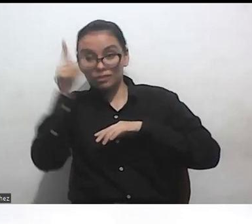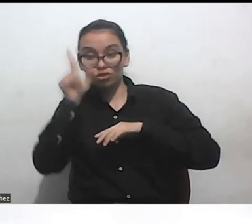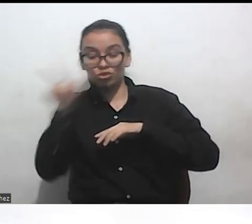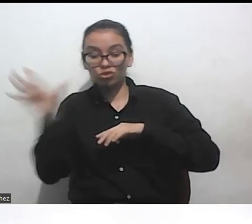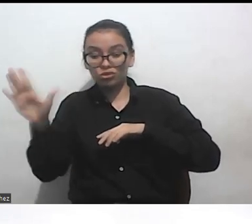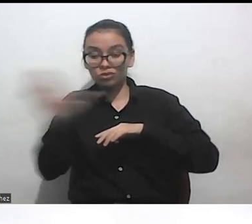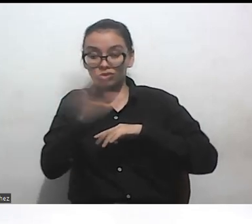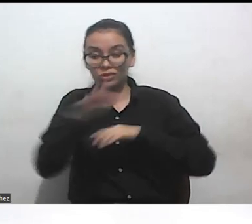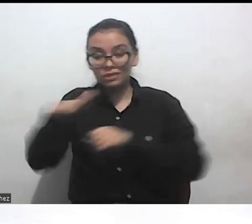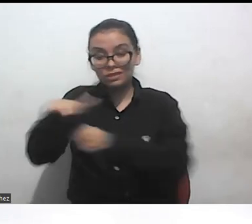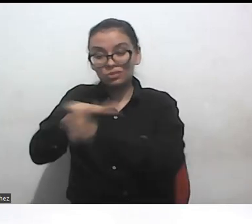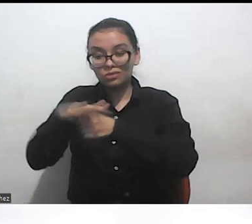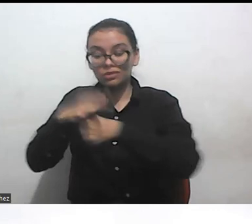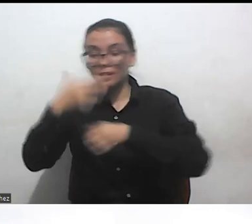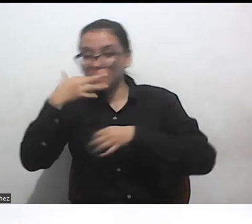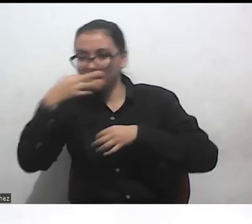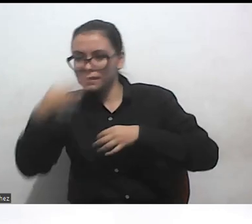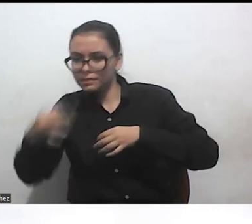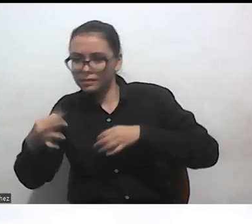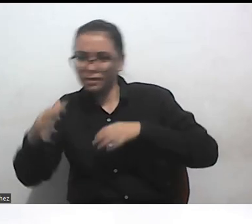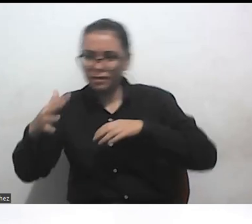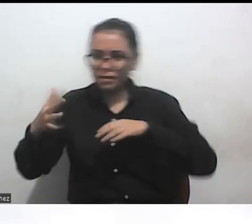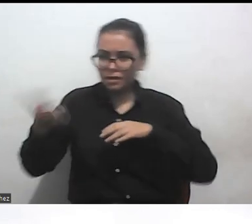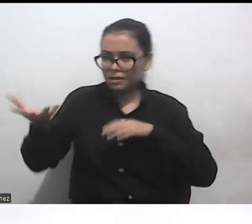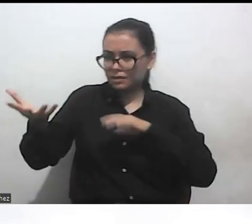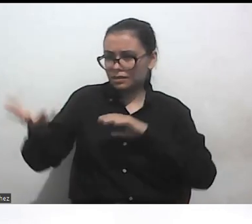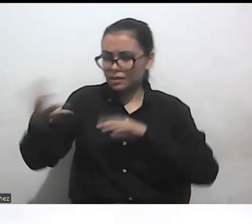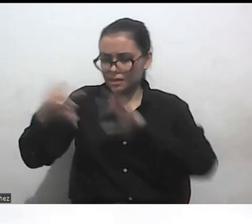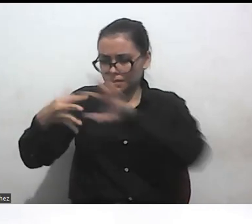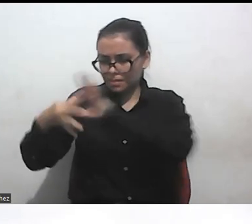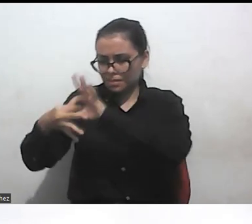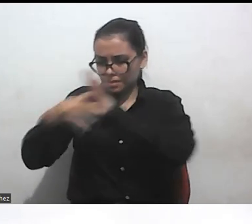que hacen que esas realidades converjan. Por ejemplo,